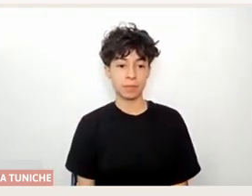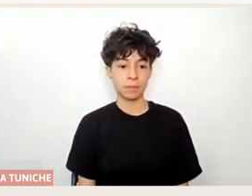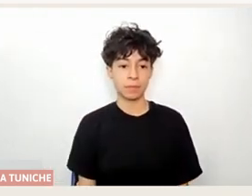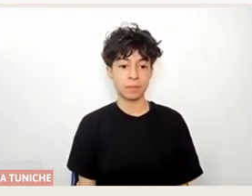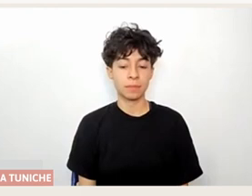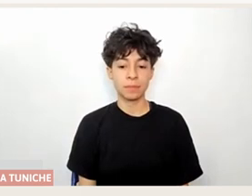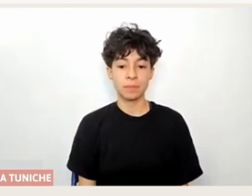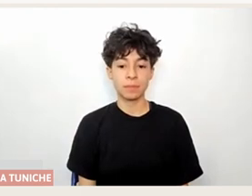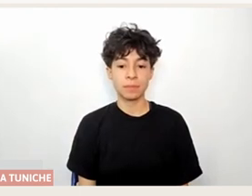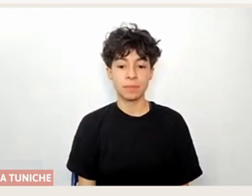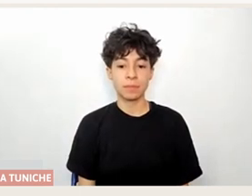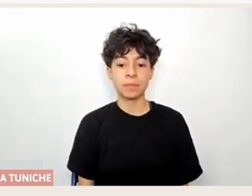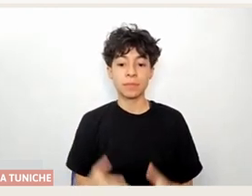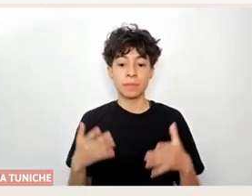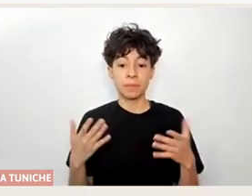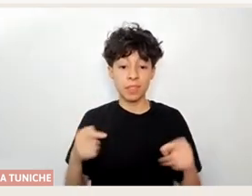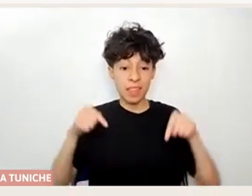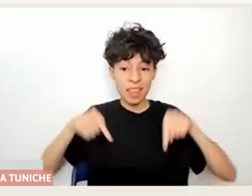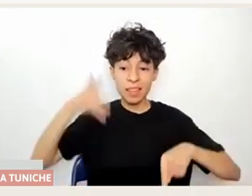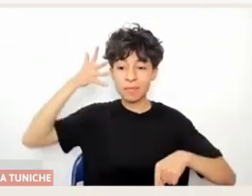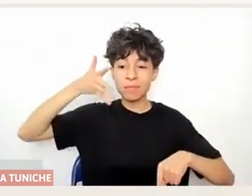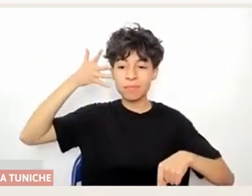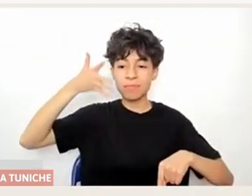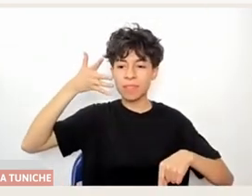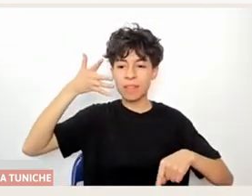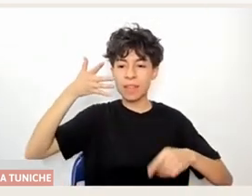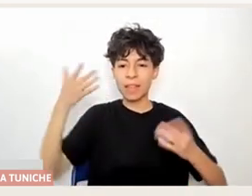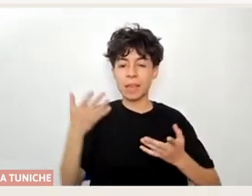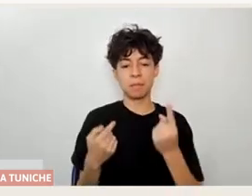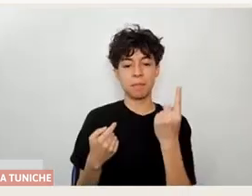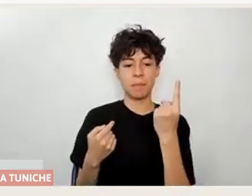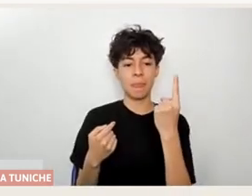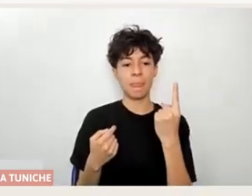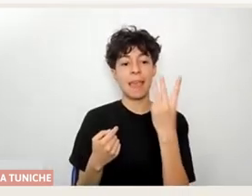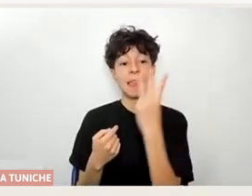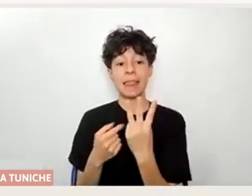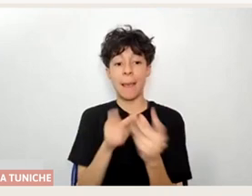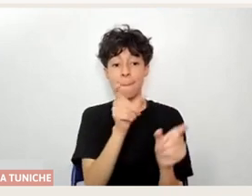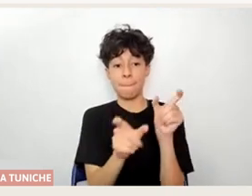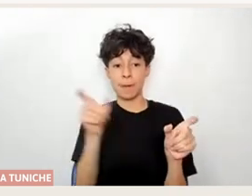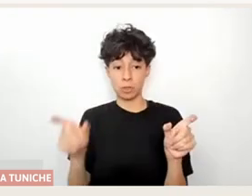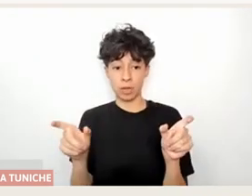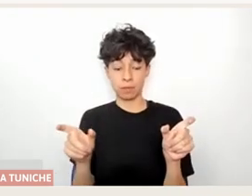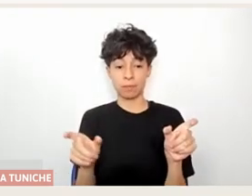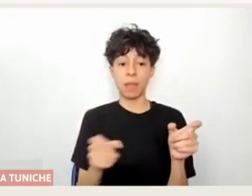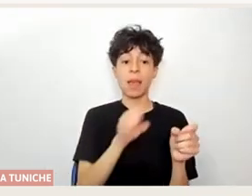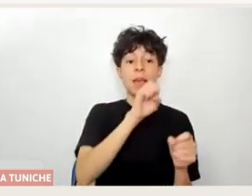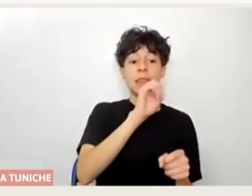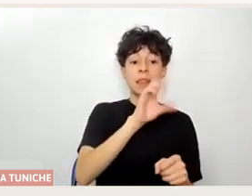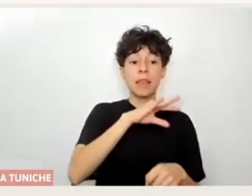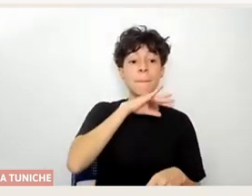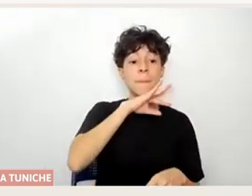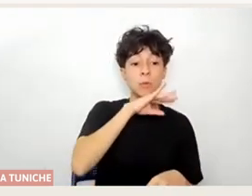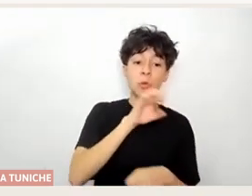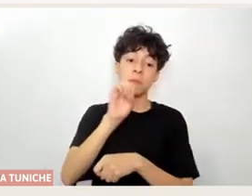organizar este conversatorio. Y vamos a tener tres panelistas que va a hablar 10 minutos cada uno, ahí les voy avisando.